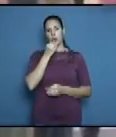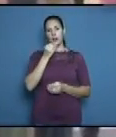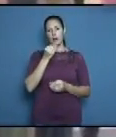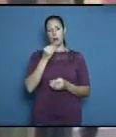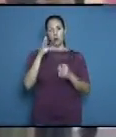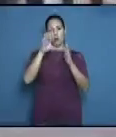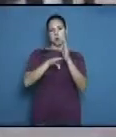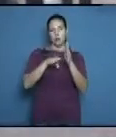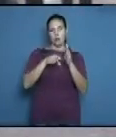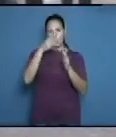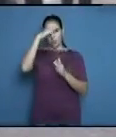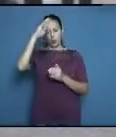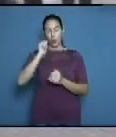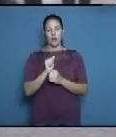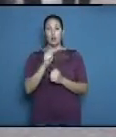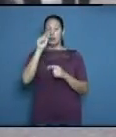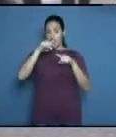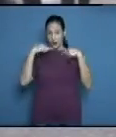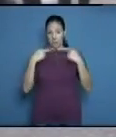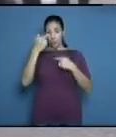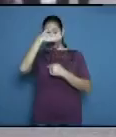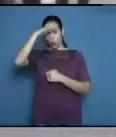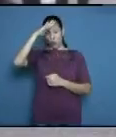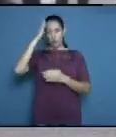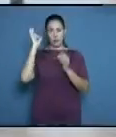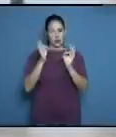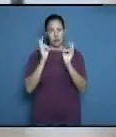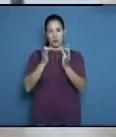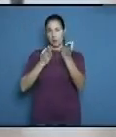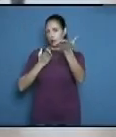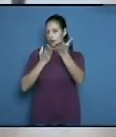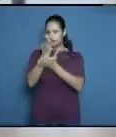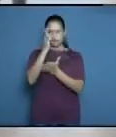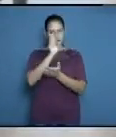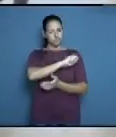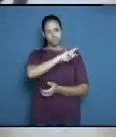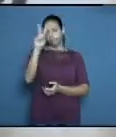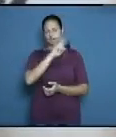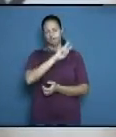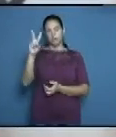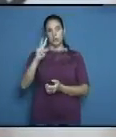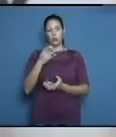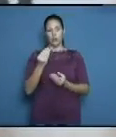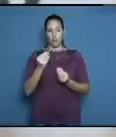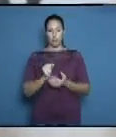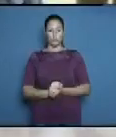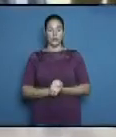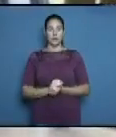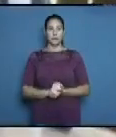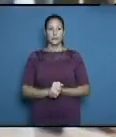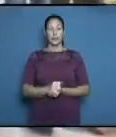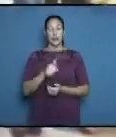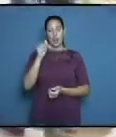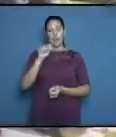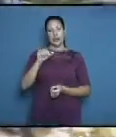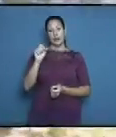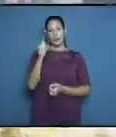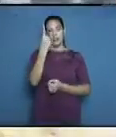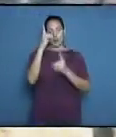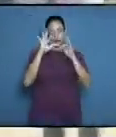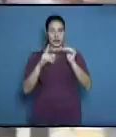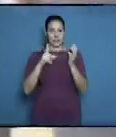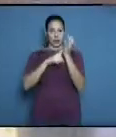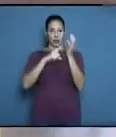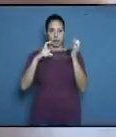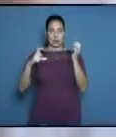revolucionaria presididos por el miembro del Comité Central y primer secretario del Partido Comunista de Cuba en Holguín Ernesto Santi Esteban